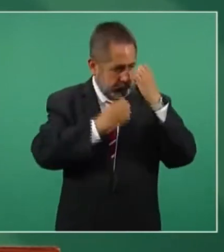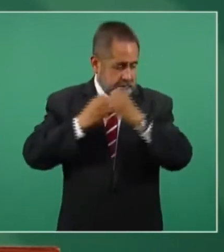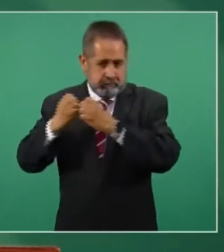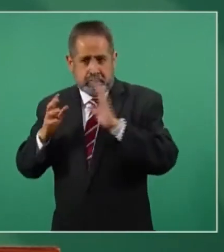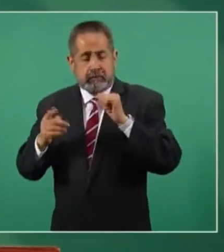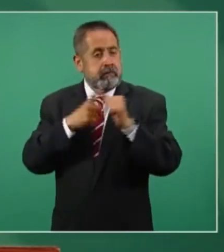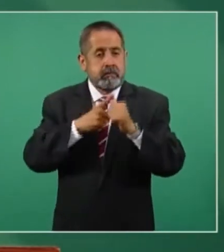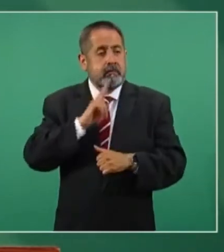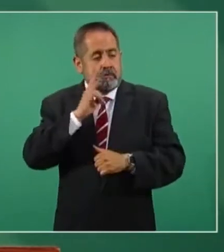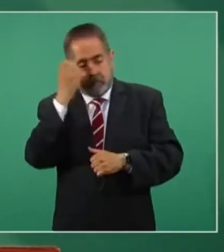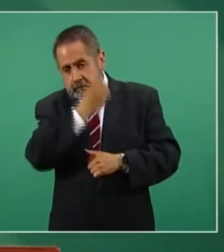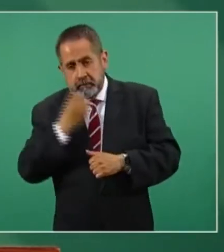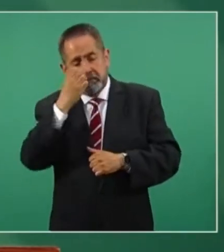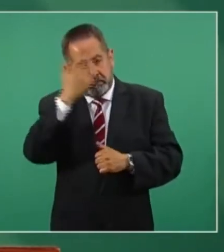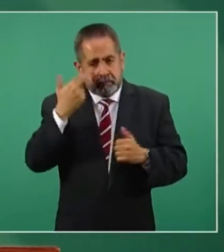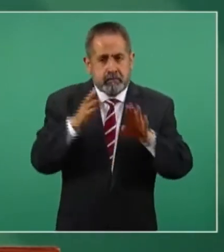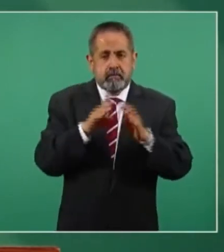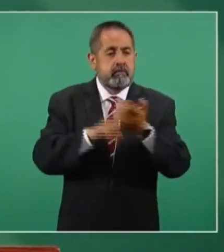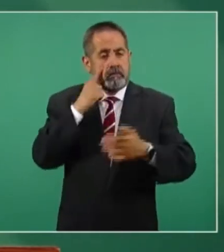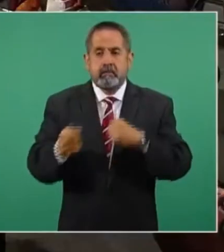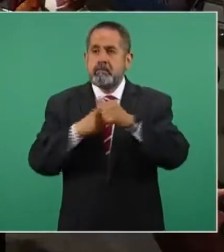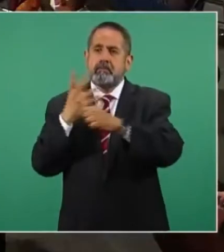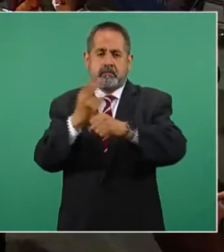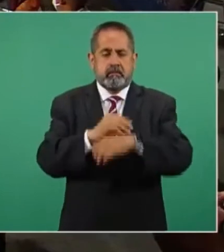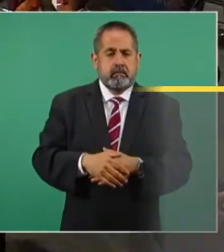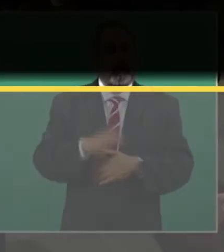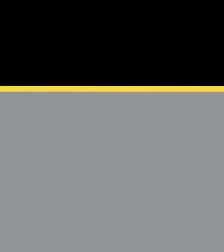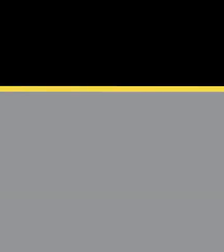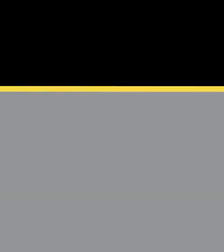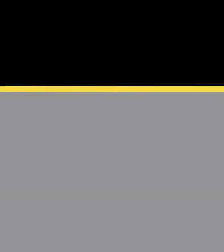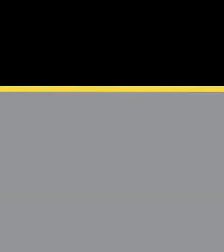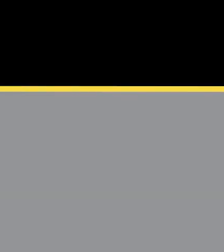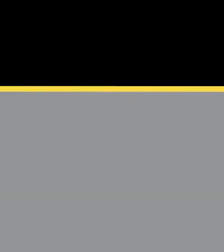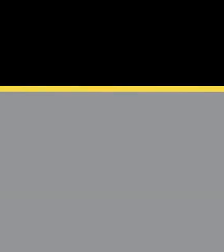tiene que corregirse esta zona en donde hubo la caída de la trave. ¿Son seguras el resto de las líneas? Sí. Gracias.